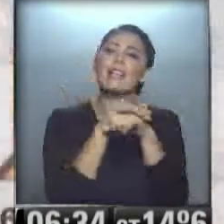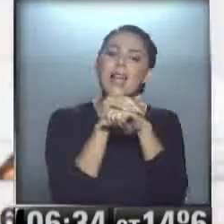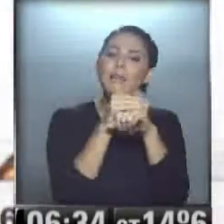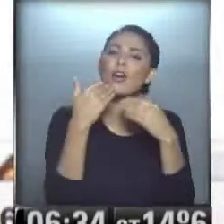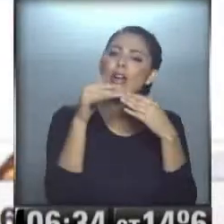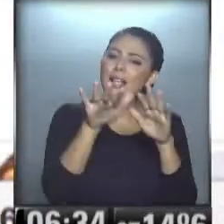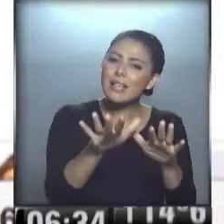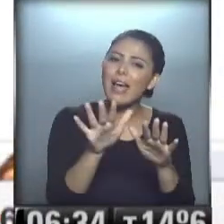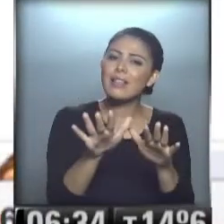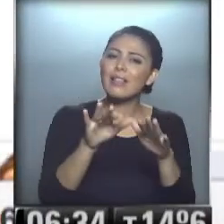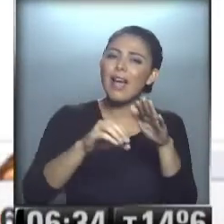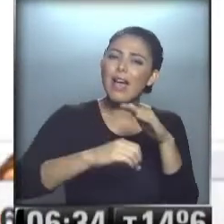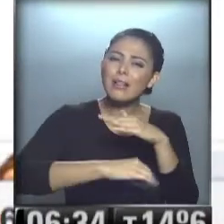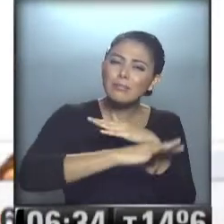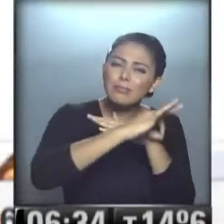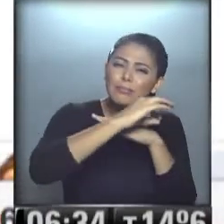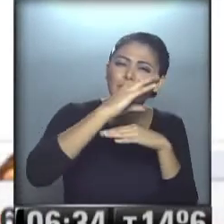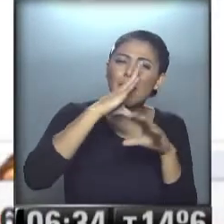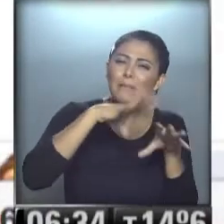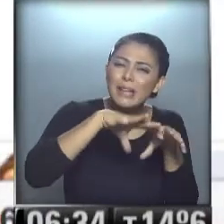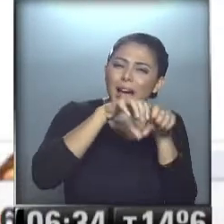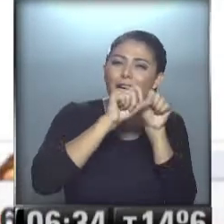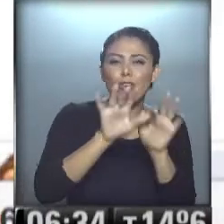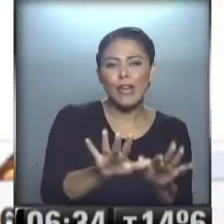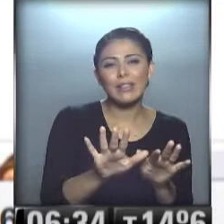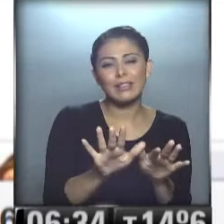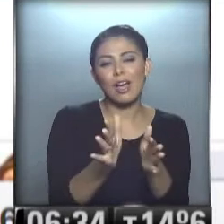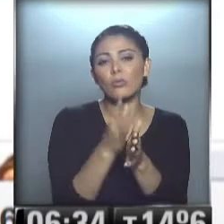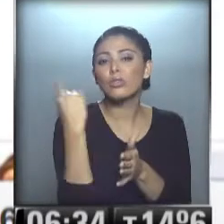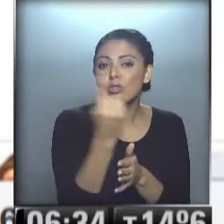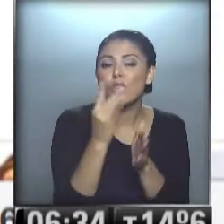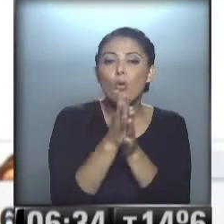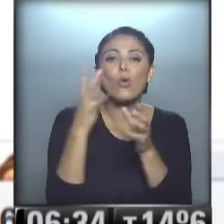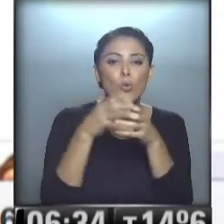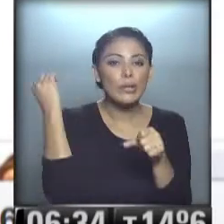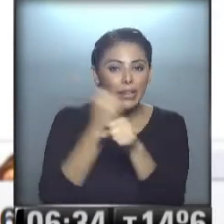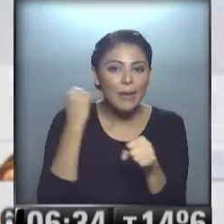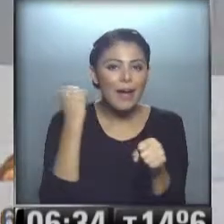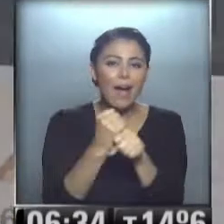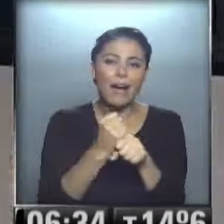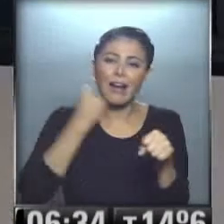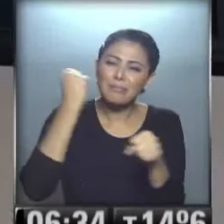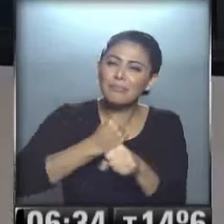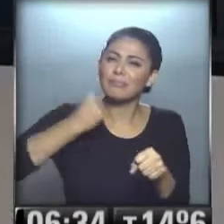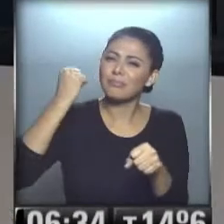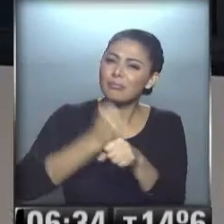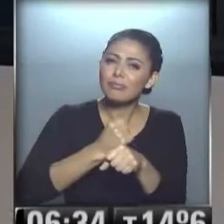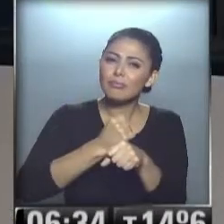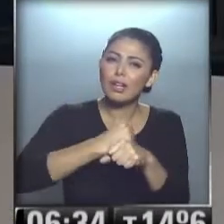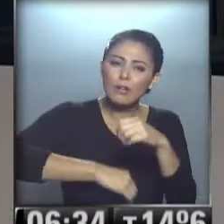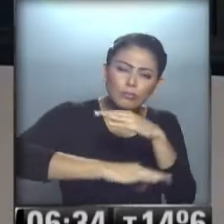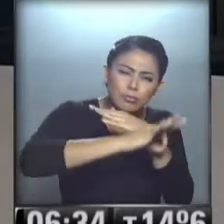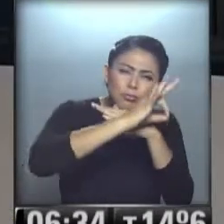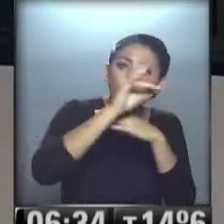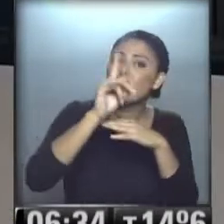por estar aquí en las madrugadas... ...bien tempranito con todos nosotros... ...con todo este equipazo que trabaja... ...desde el amanecer,